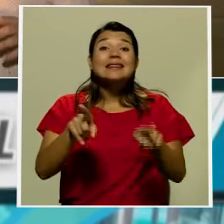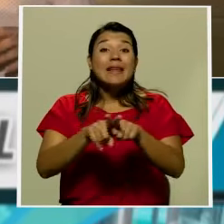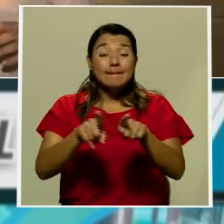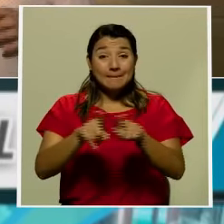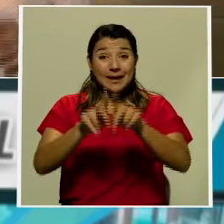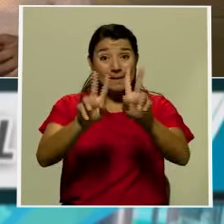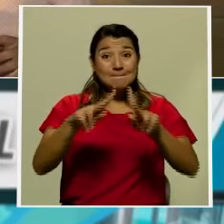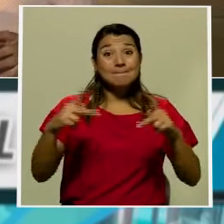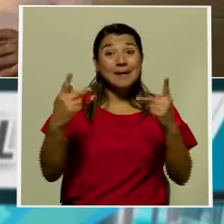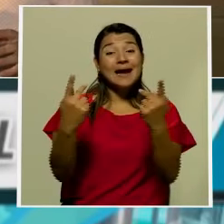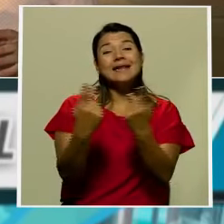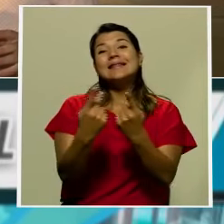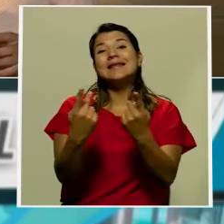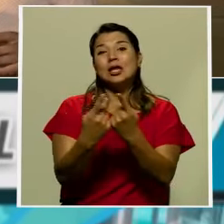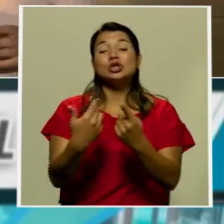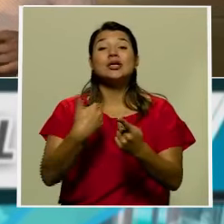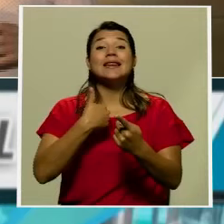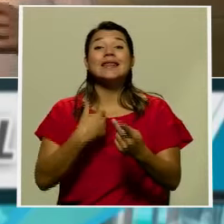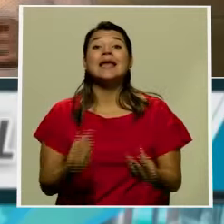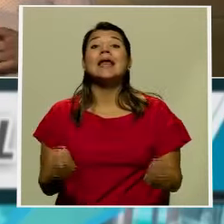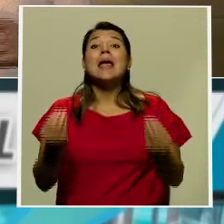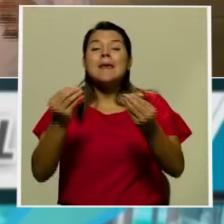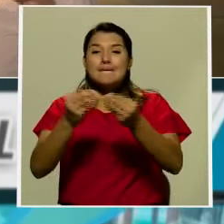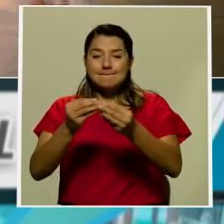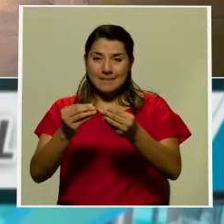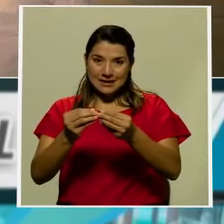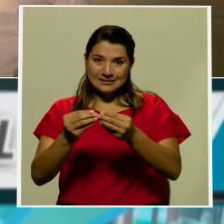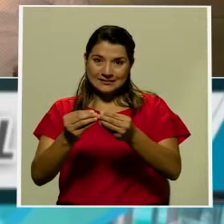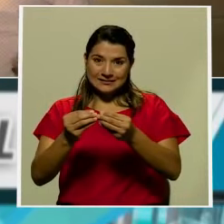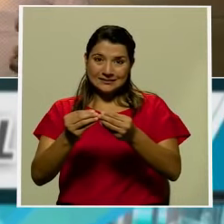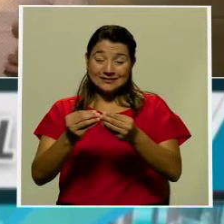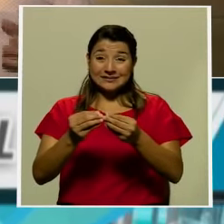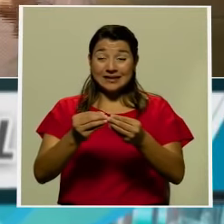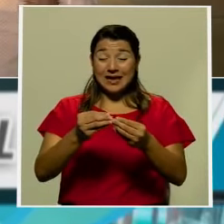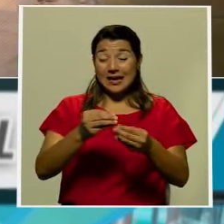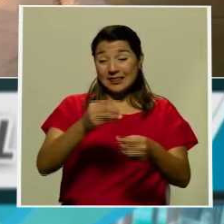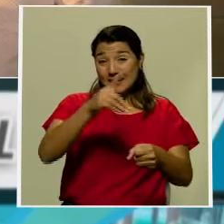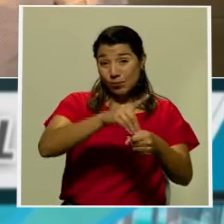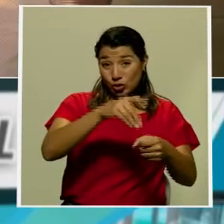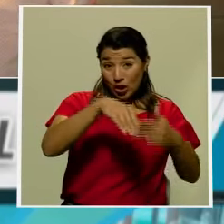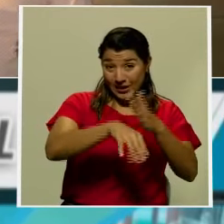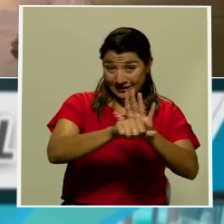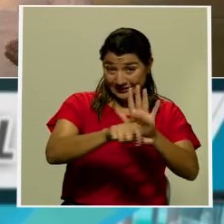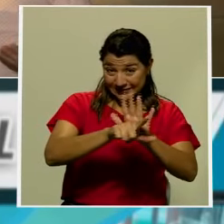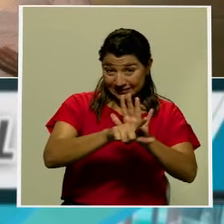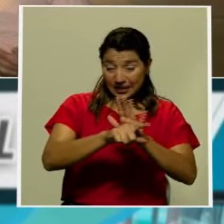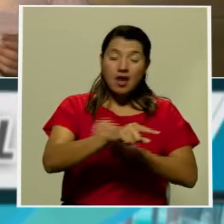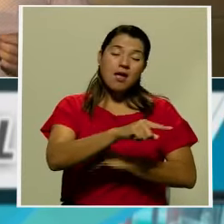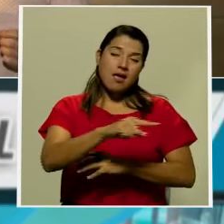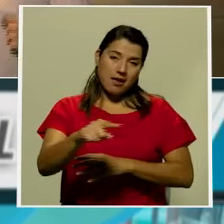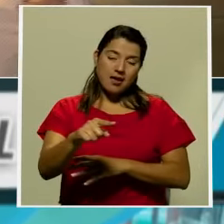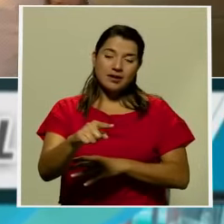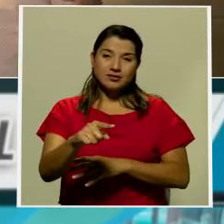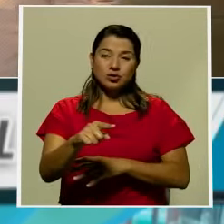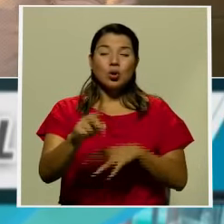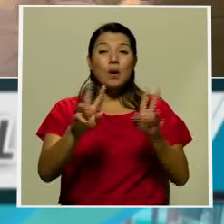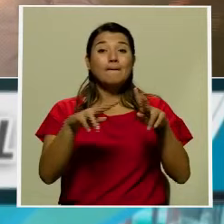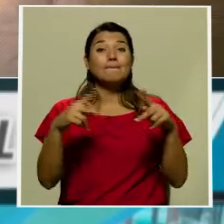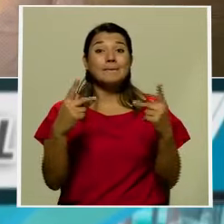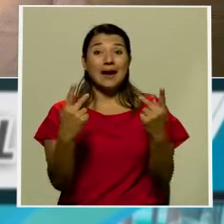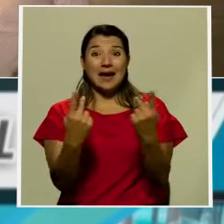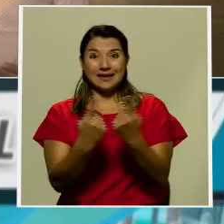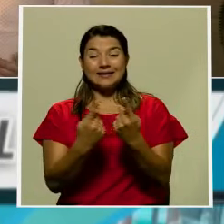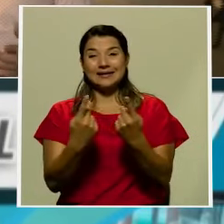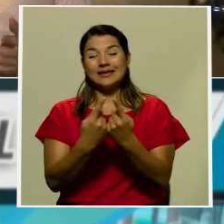representación en el primer poder de la república son también los partidos que pues encabezaron evidentemente las